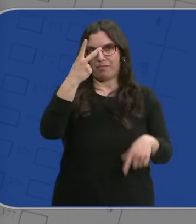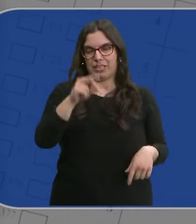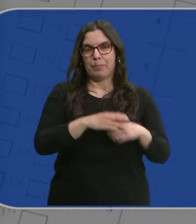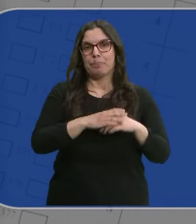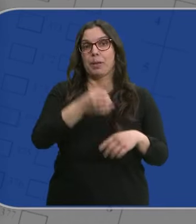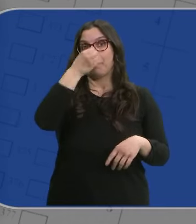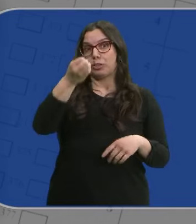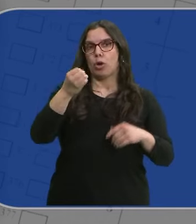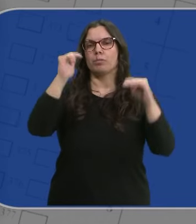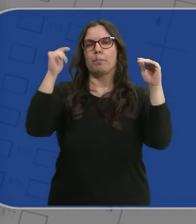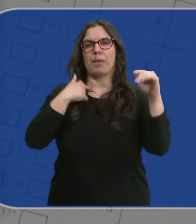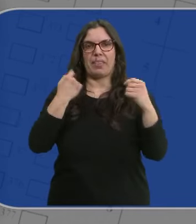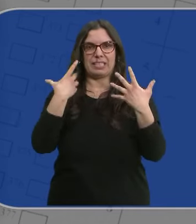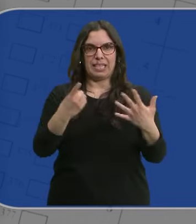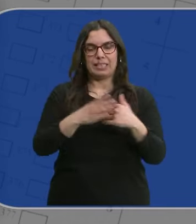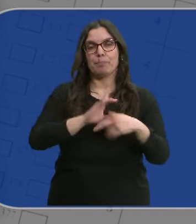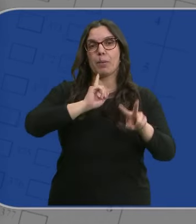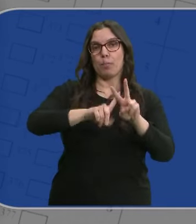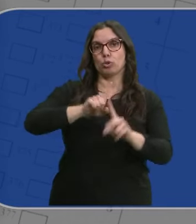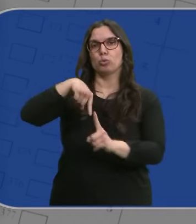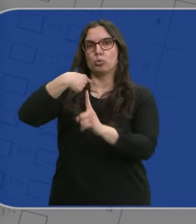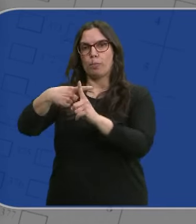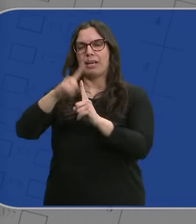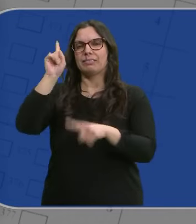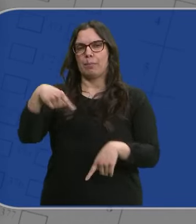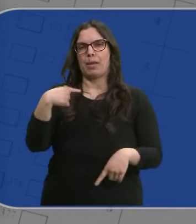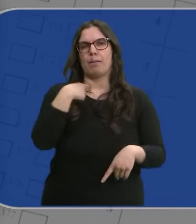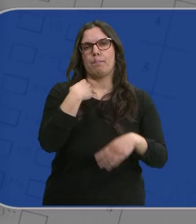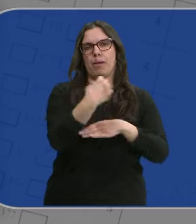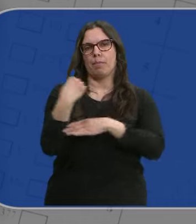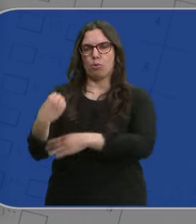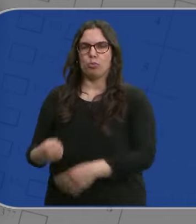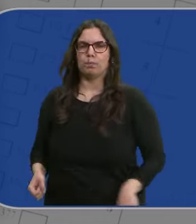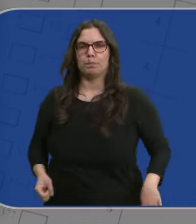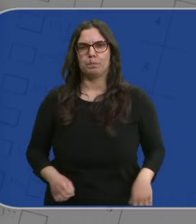los 121 que logró entonces. Vox y Sumar también perderían apoyos.